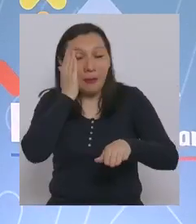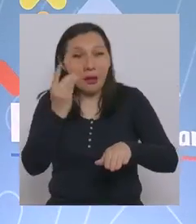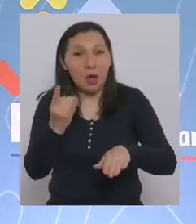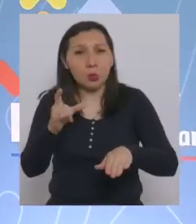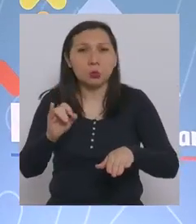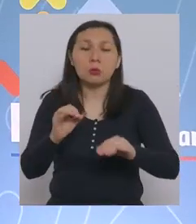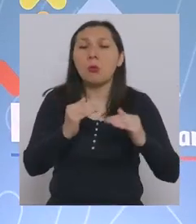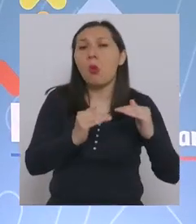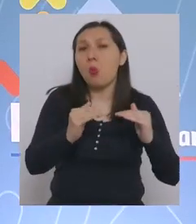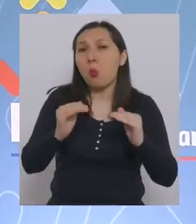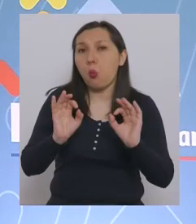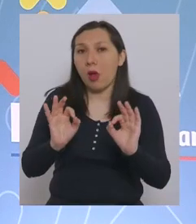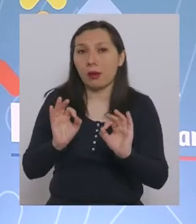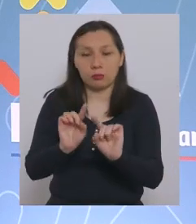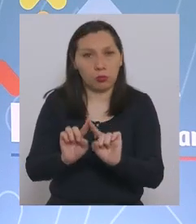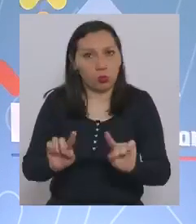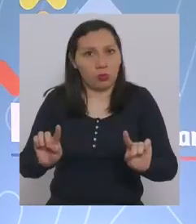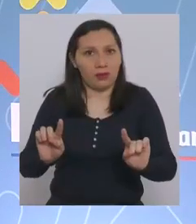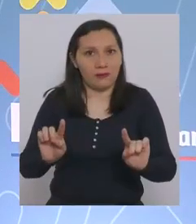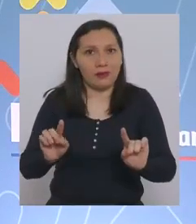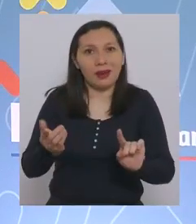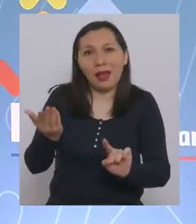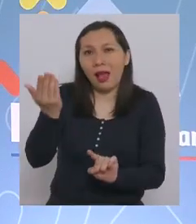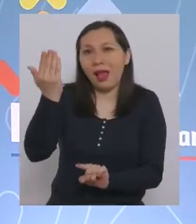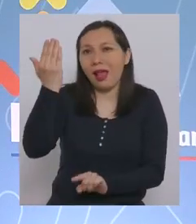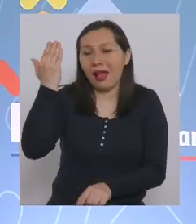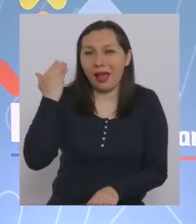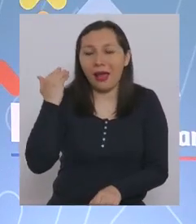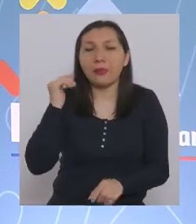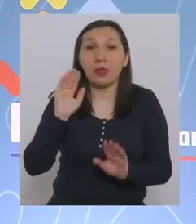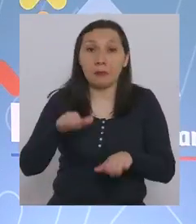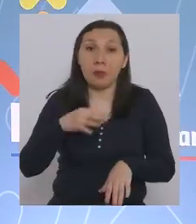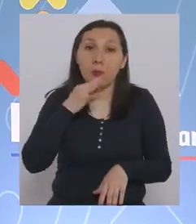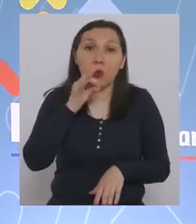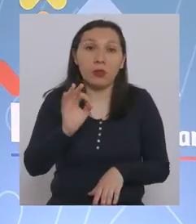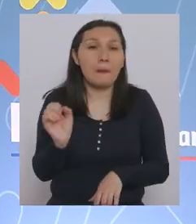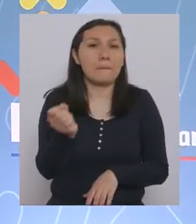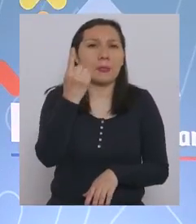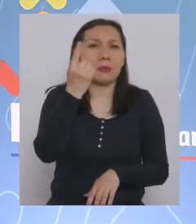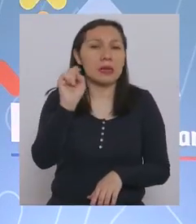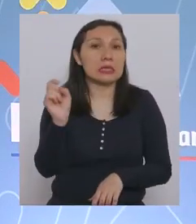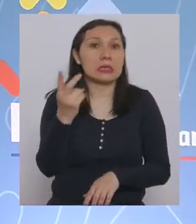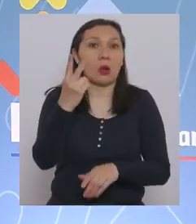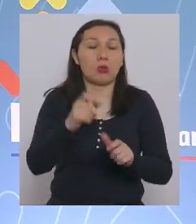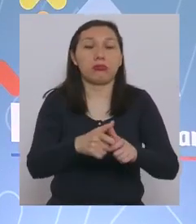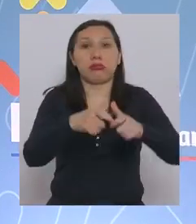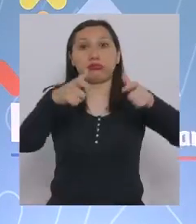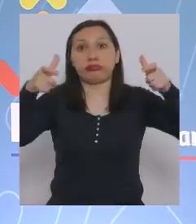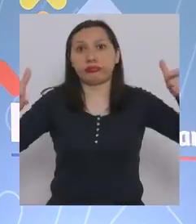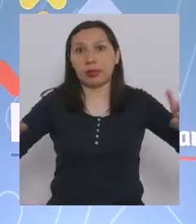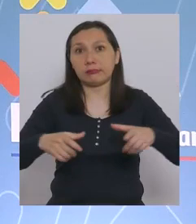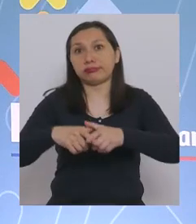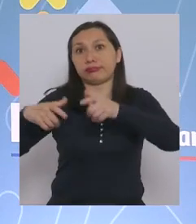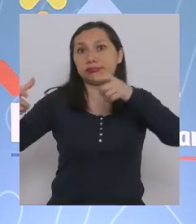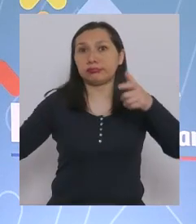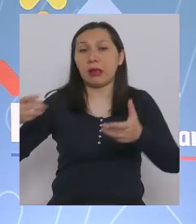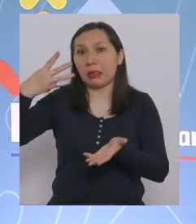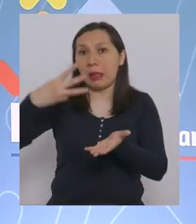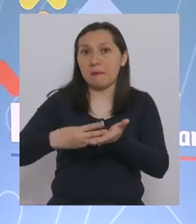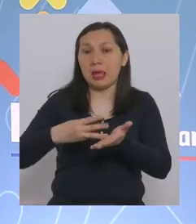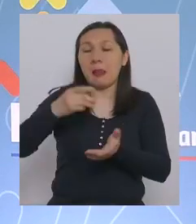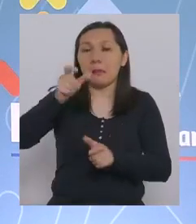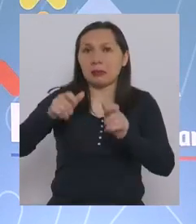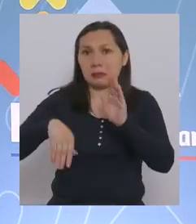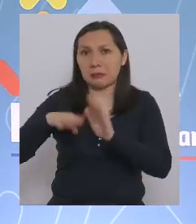bastante estable, muy distinto a lo que fue, como hablan, la primera y la segunda ola, donde nosotros tuvimos más de 3.000 pacientes